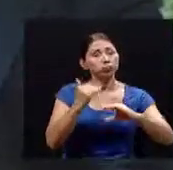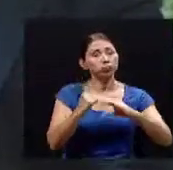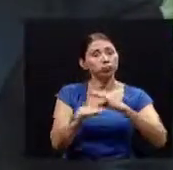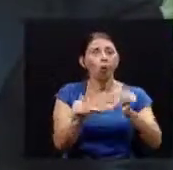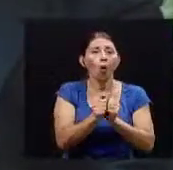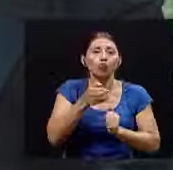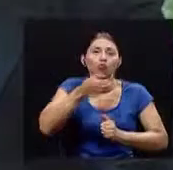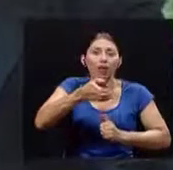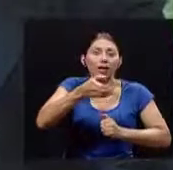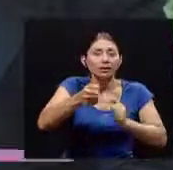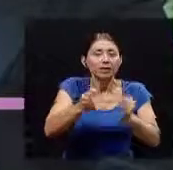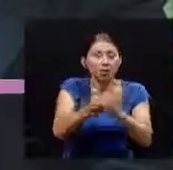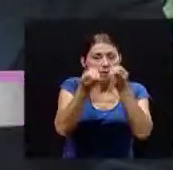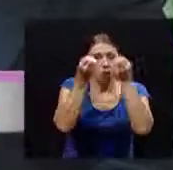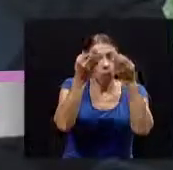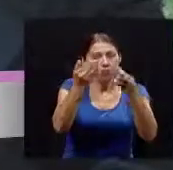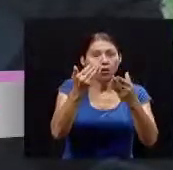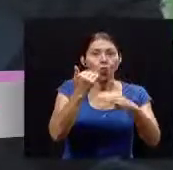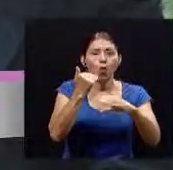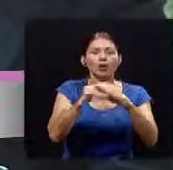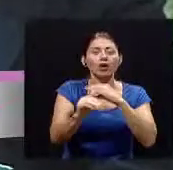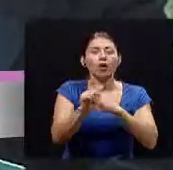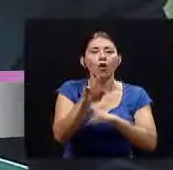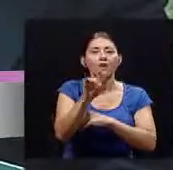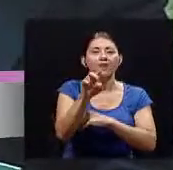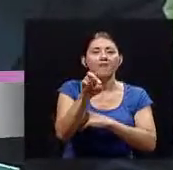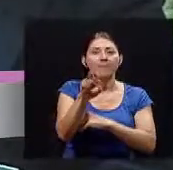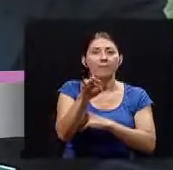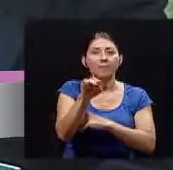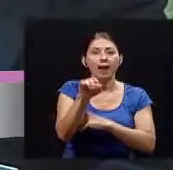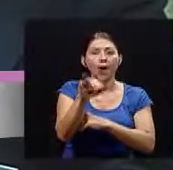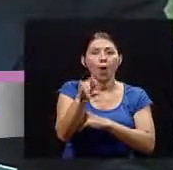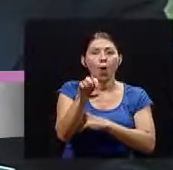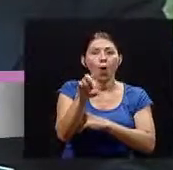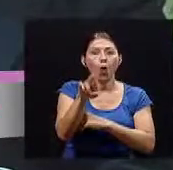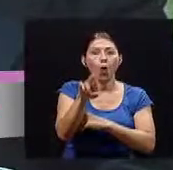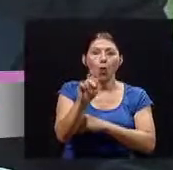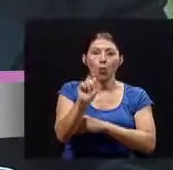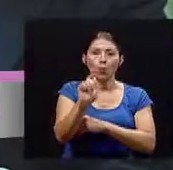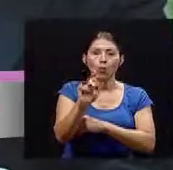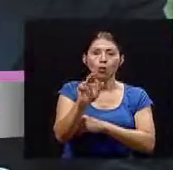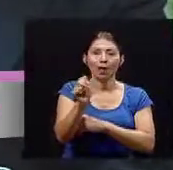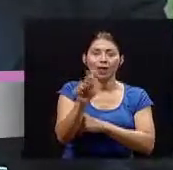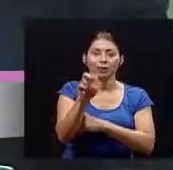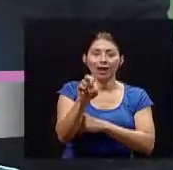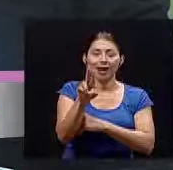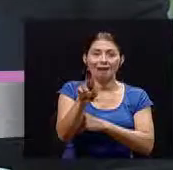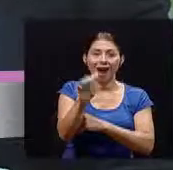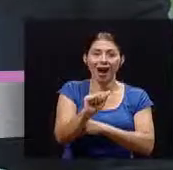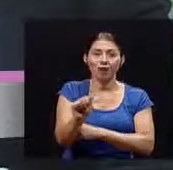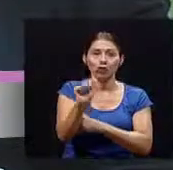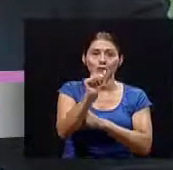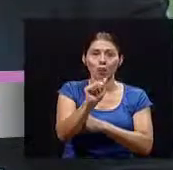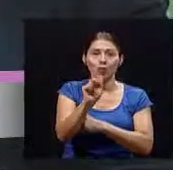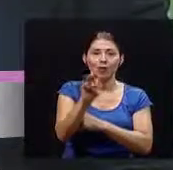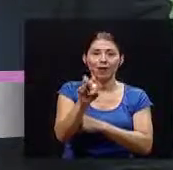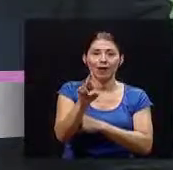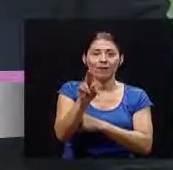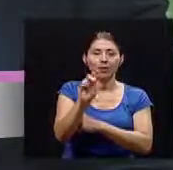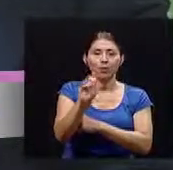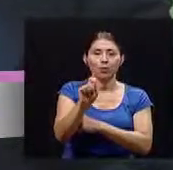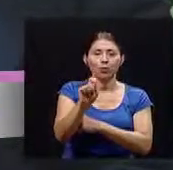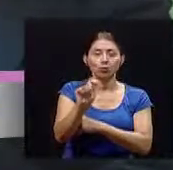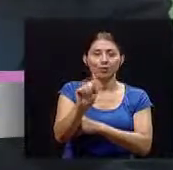un correo con sugerencias o demás a nuestro correo vivirmejor.canal ucr.ucr.ac